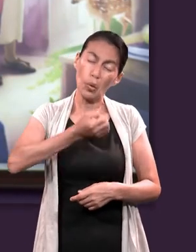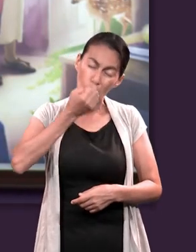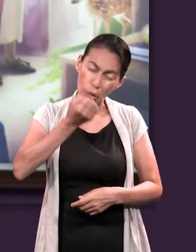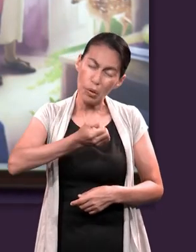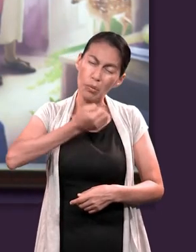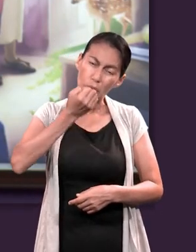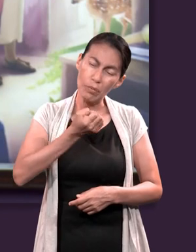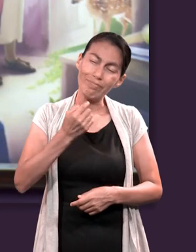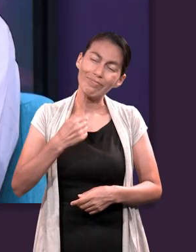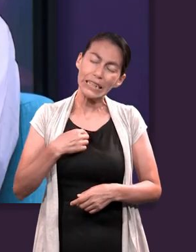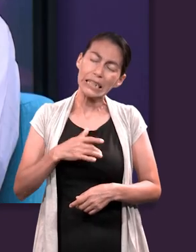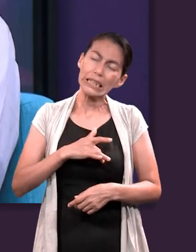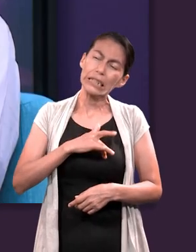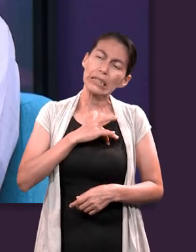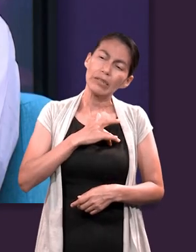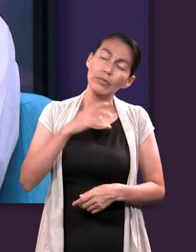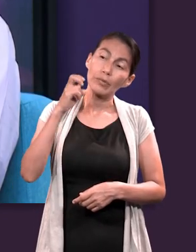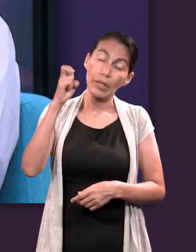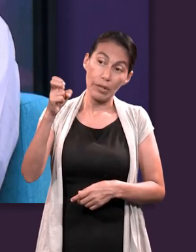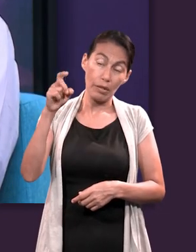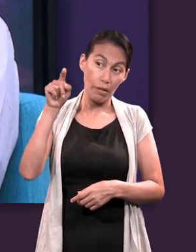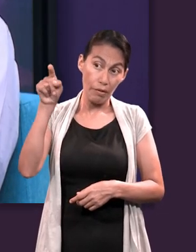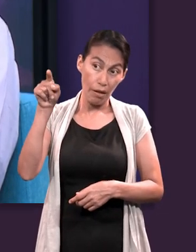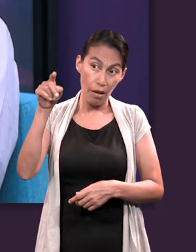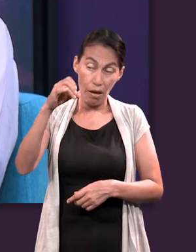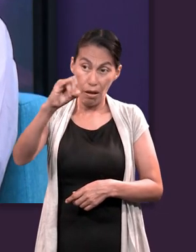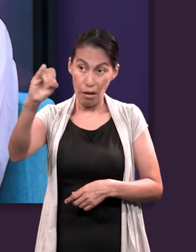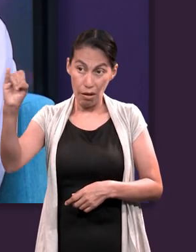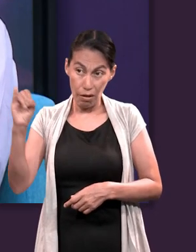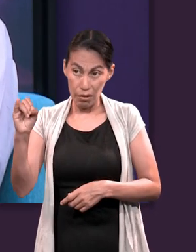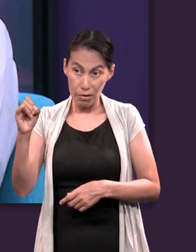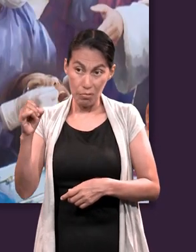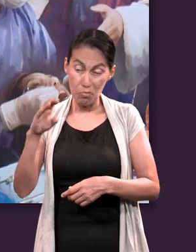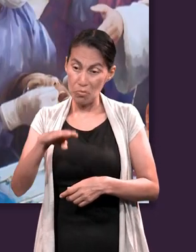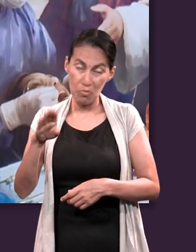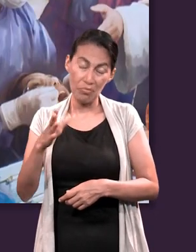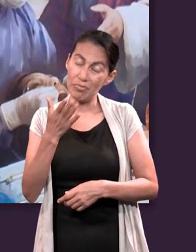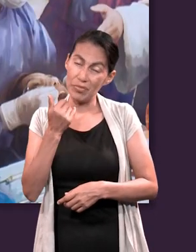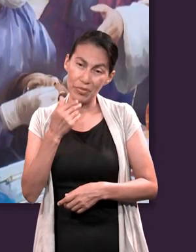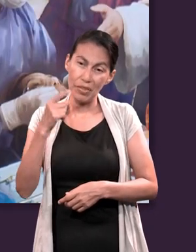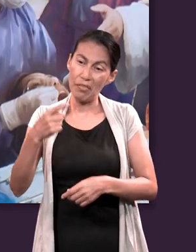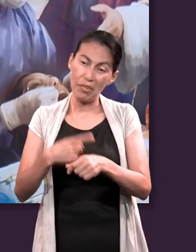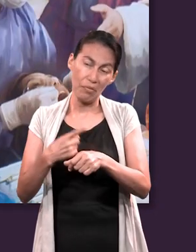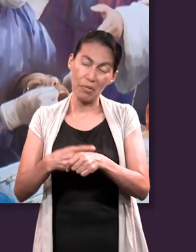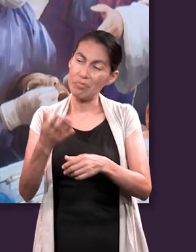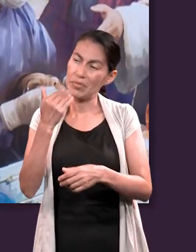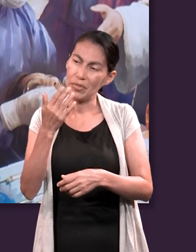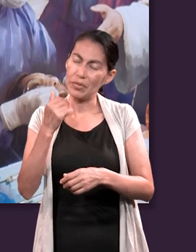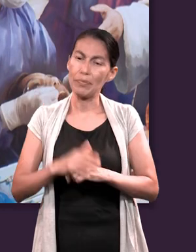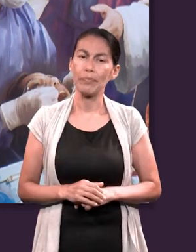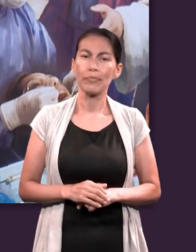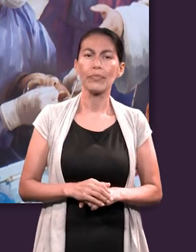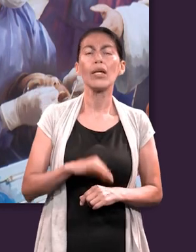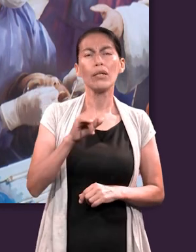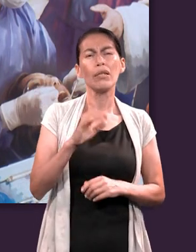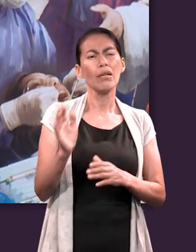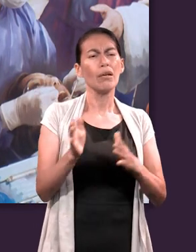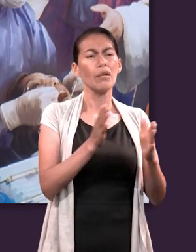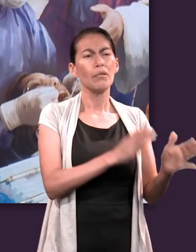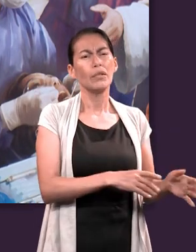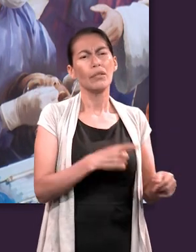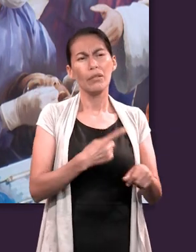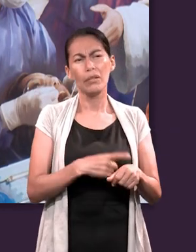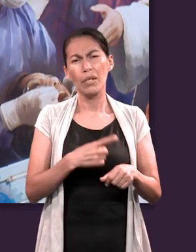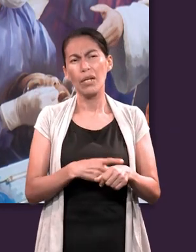como consecuencia de ese episodio en el Jardín del Edén. Y además de la muerte, esta incapacidad de